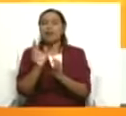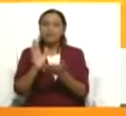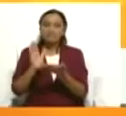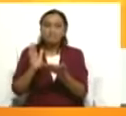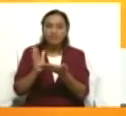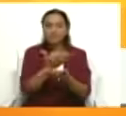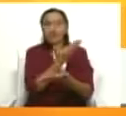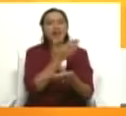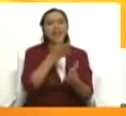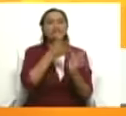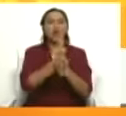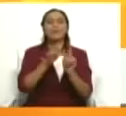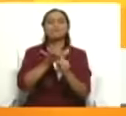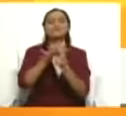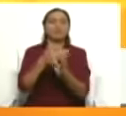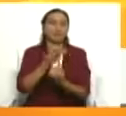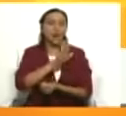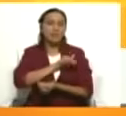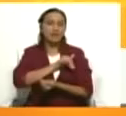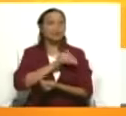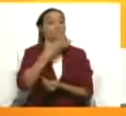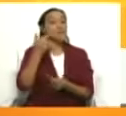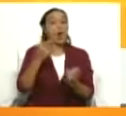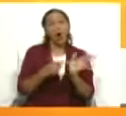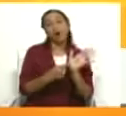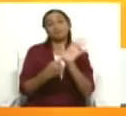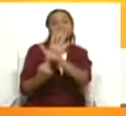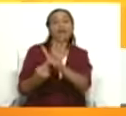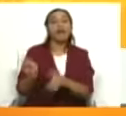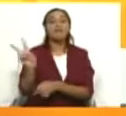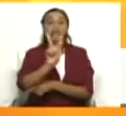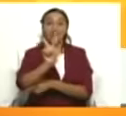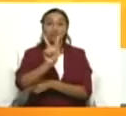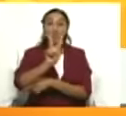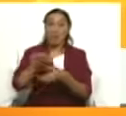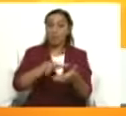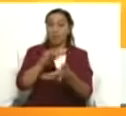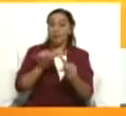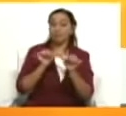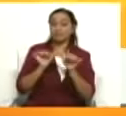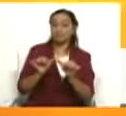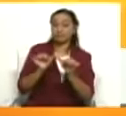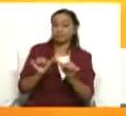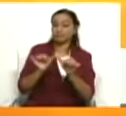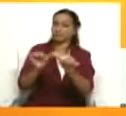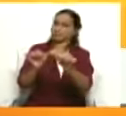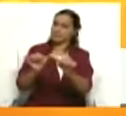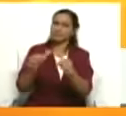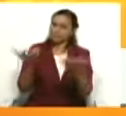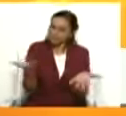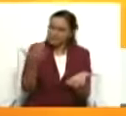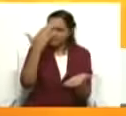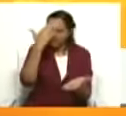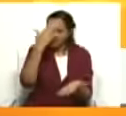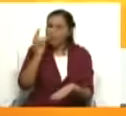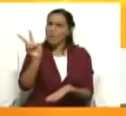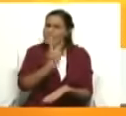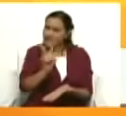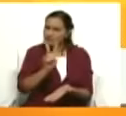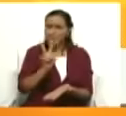agresión contra nuestro país. Donde sabemos que el pueblo venezolano, un pueblo muy digno, donde sabemos que el pueblo venezolano, que ayer